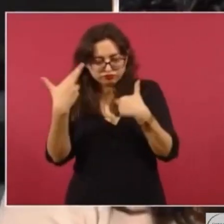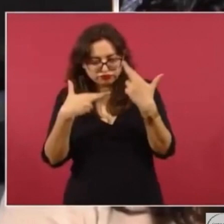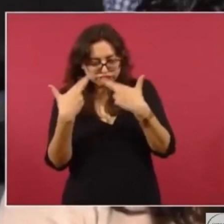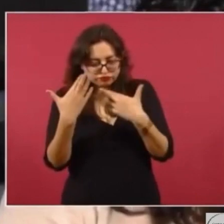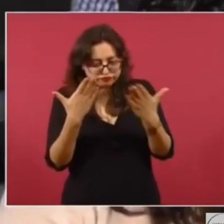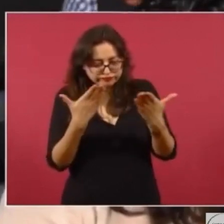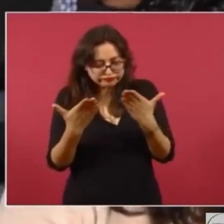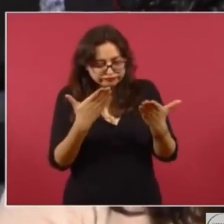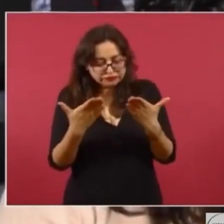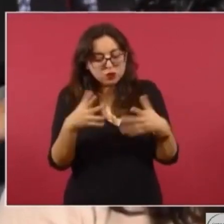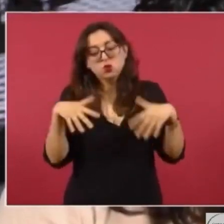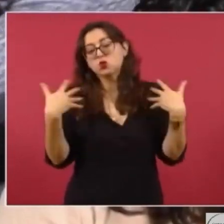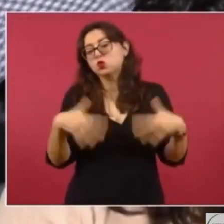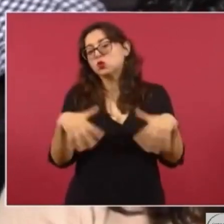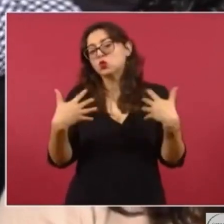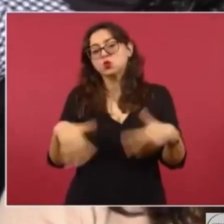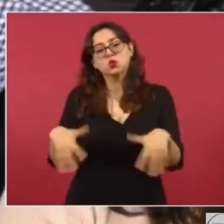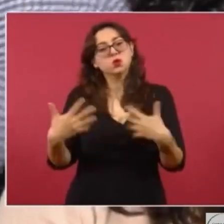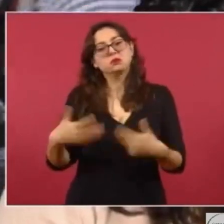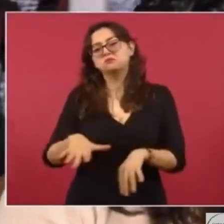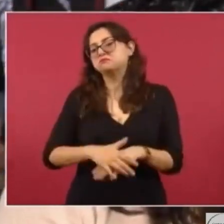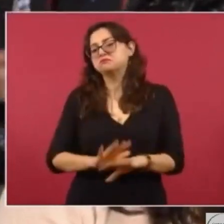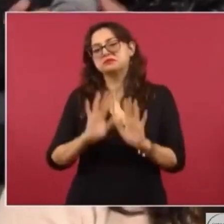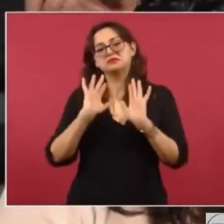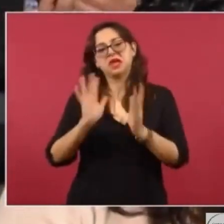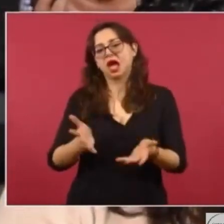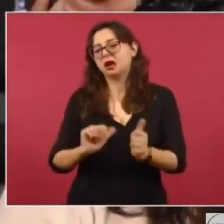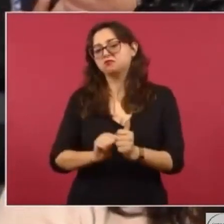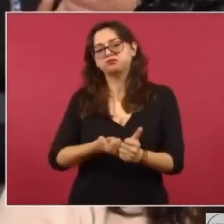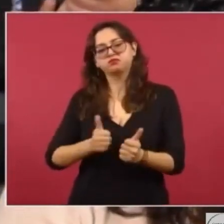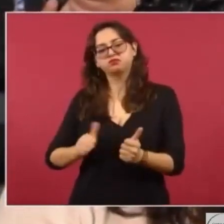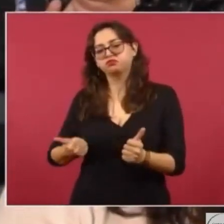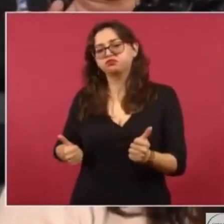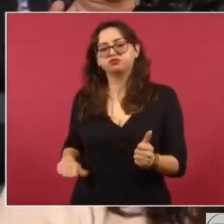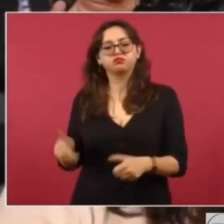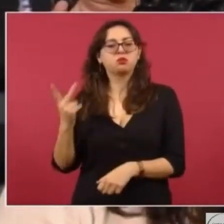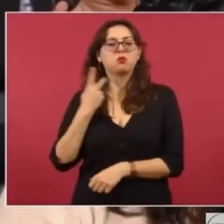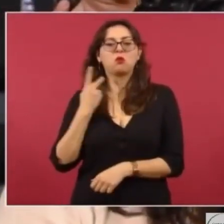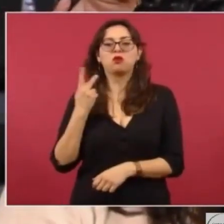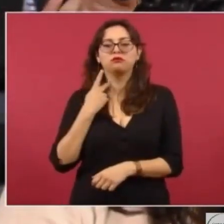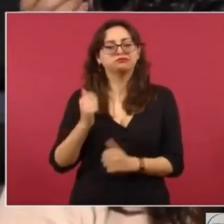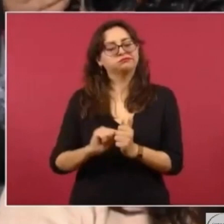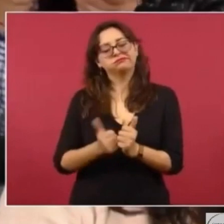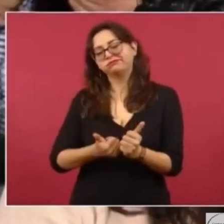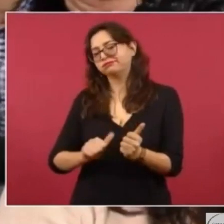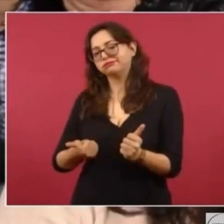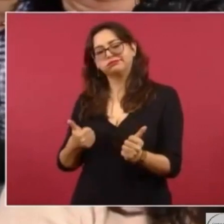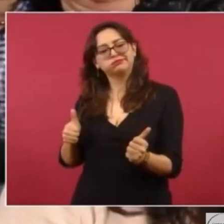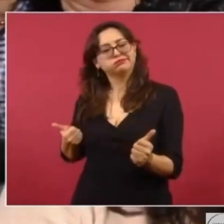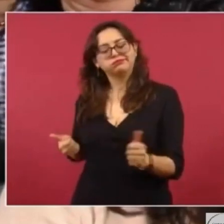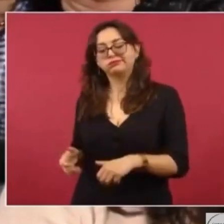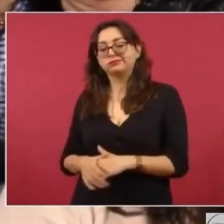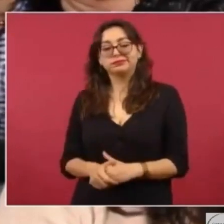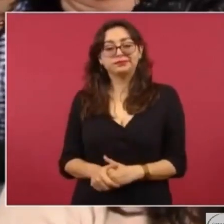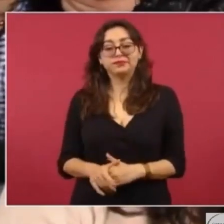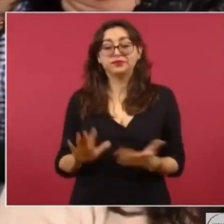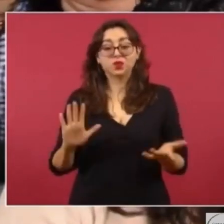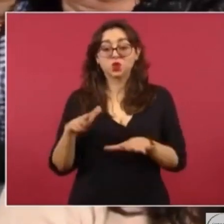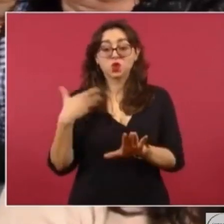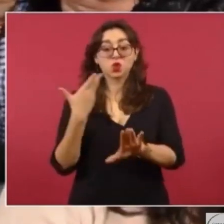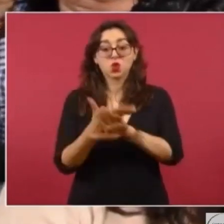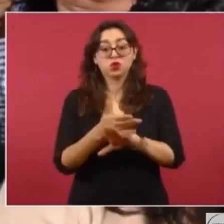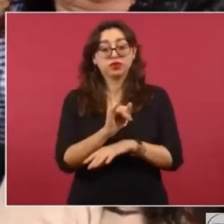retroceso, dicen ellos, histórico a nivel político y además que no solamente afecta a la